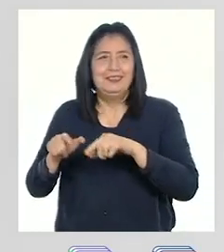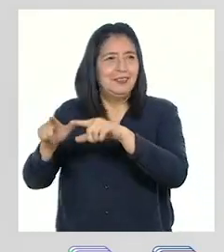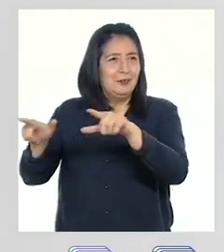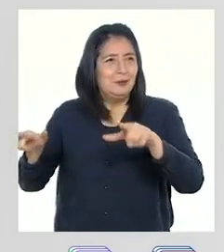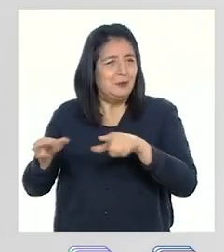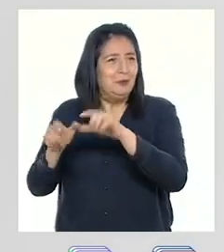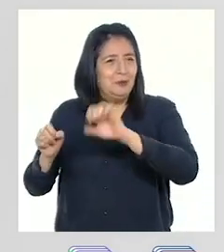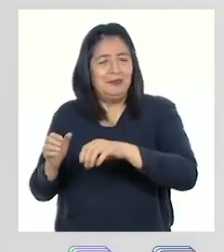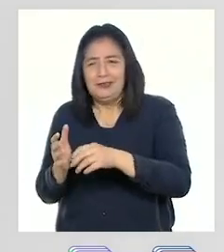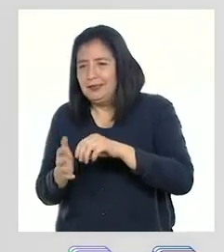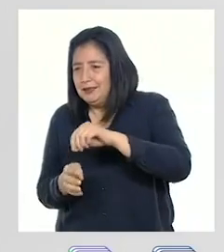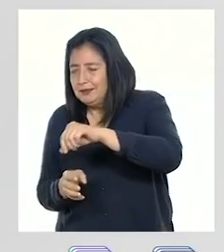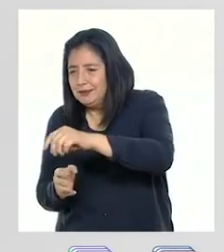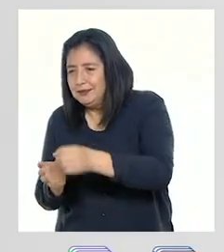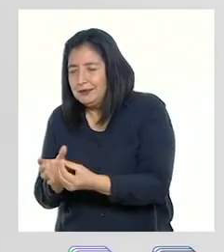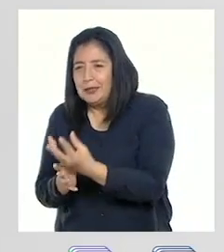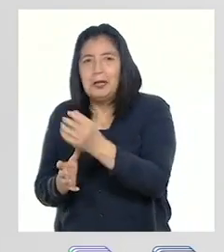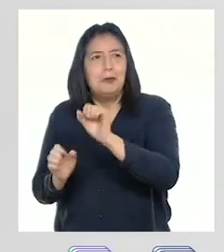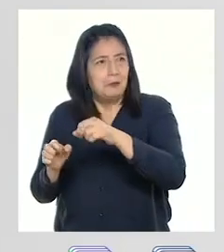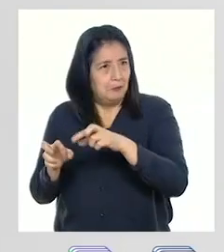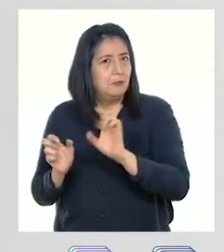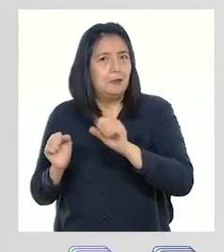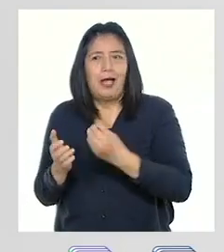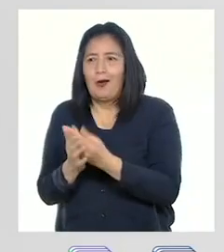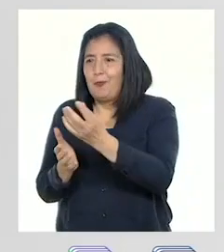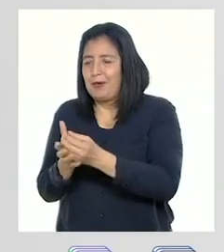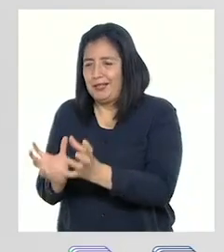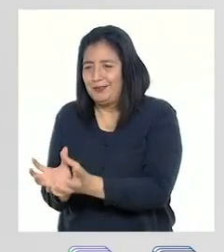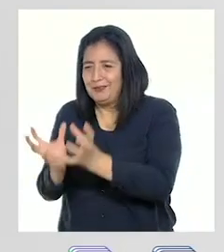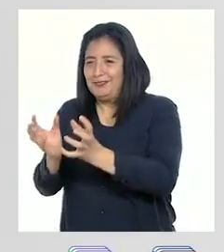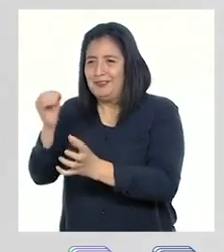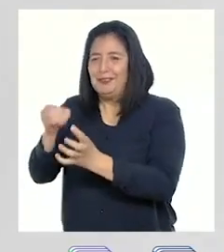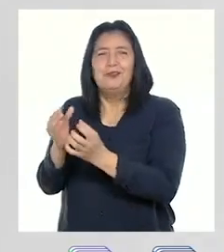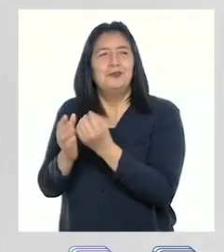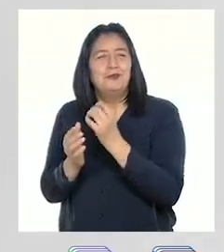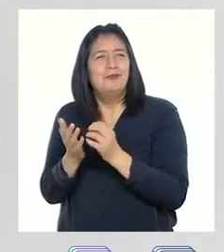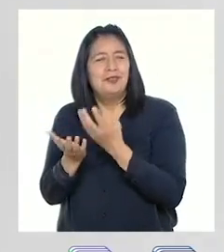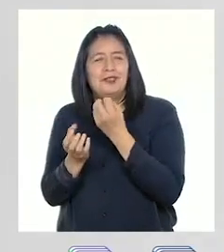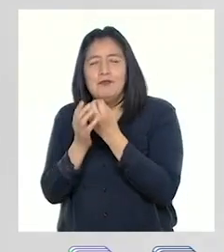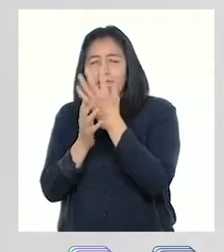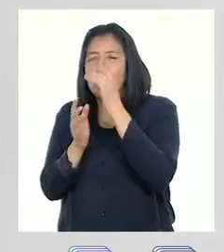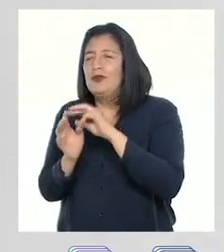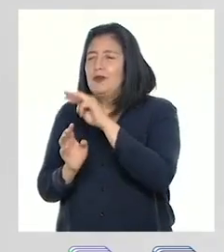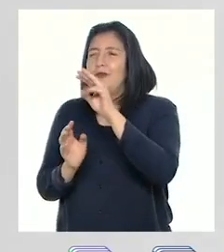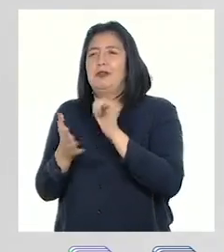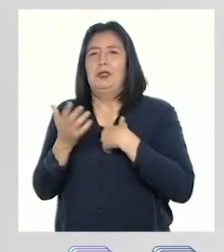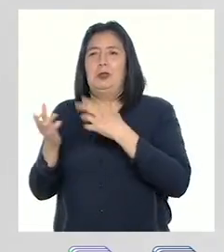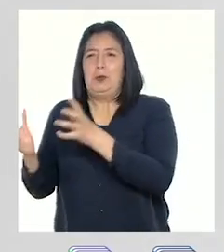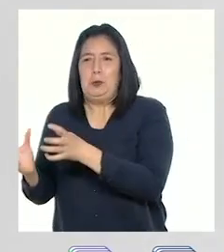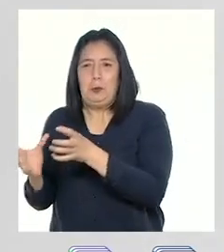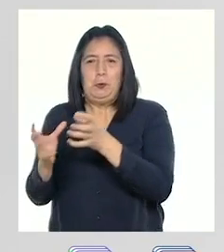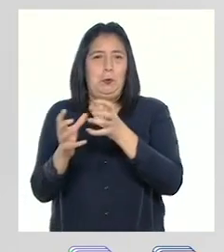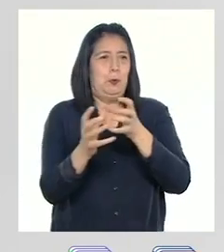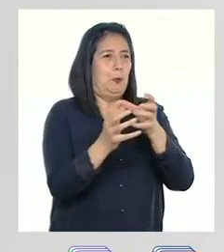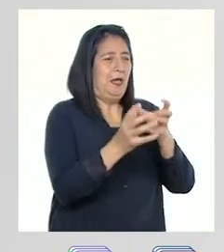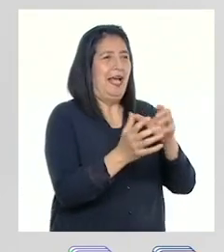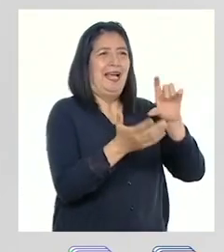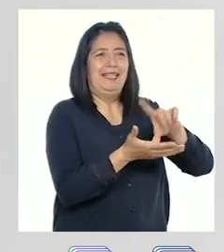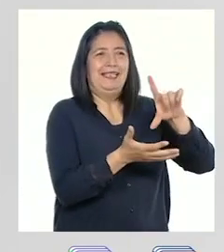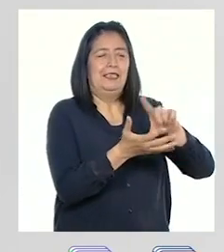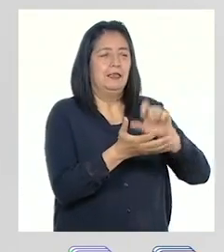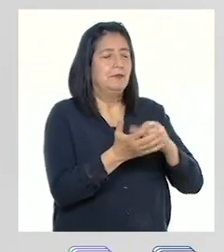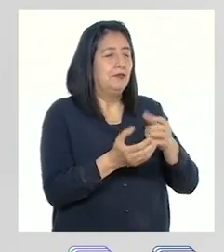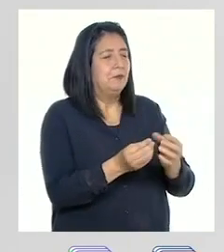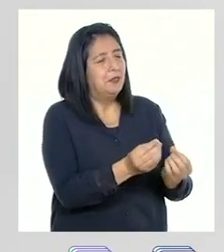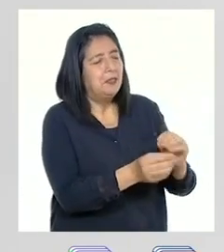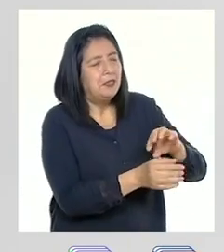vivero autorizado para animarme a comprar una maceta con una de mis orquídeas favoritas. Entusiasmadísima la traje a Lima para cultivarla y poder